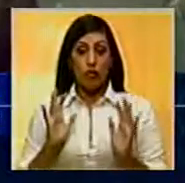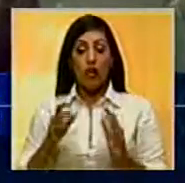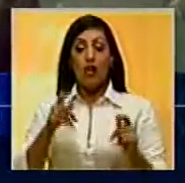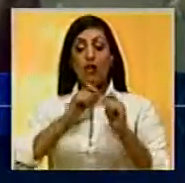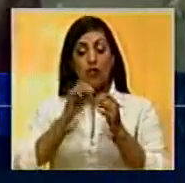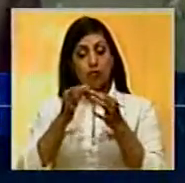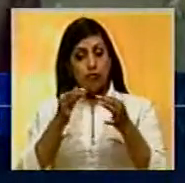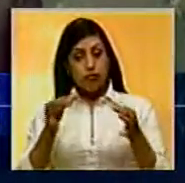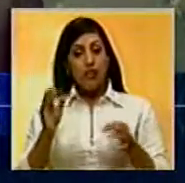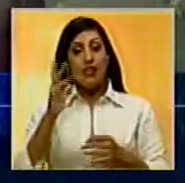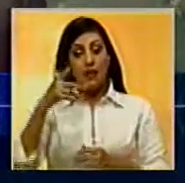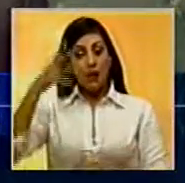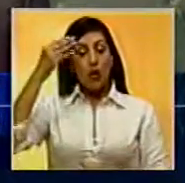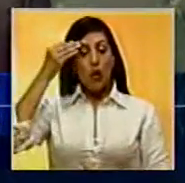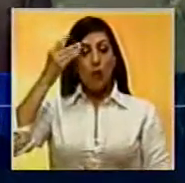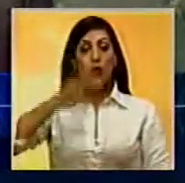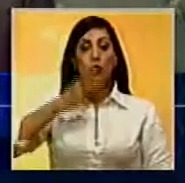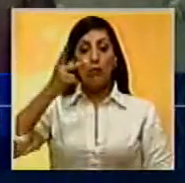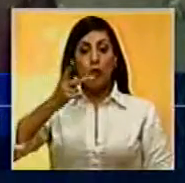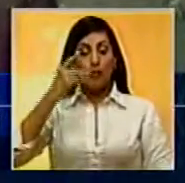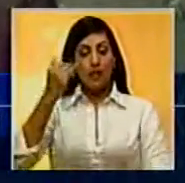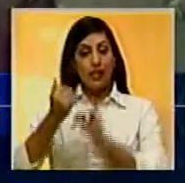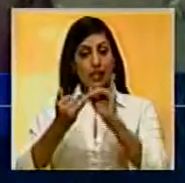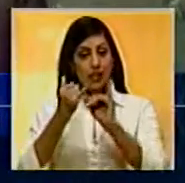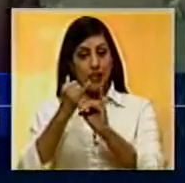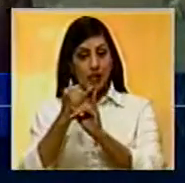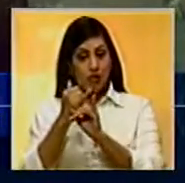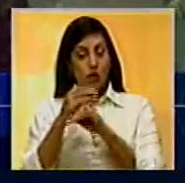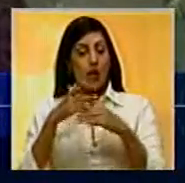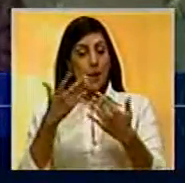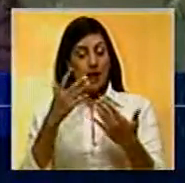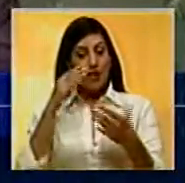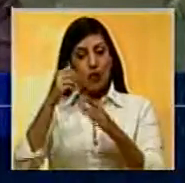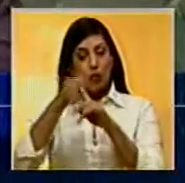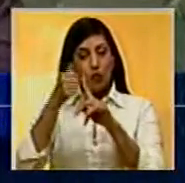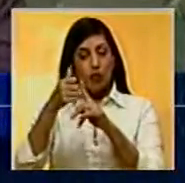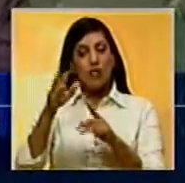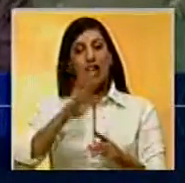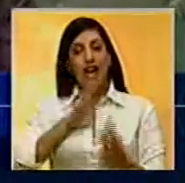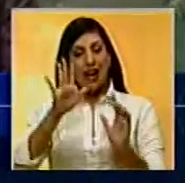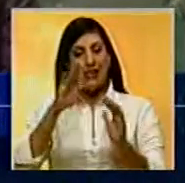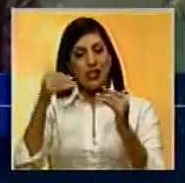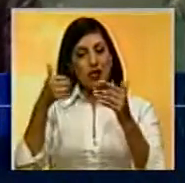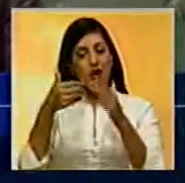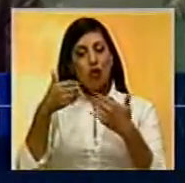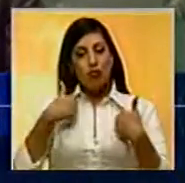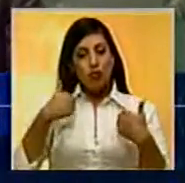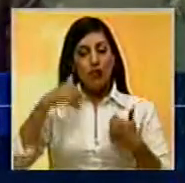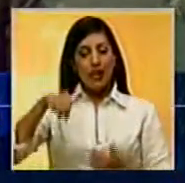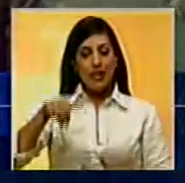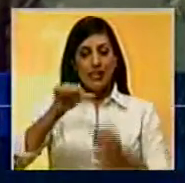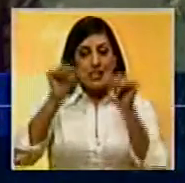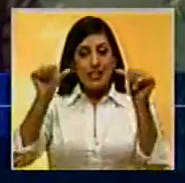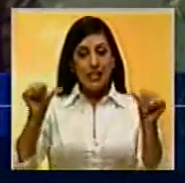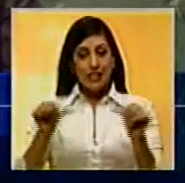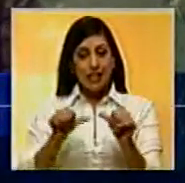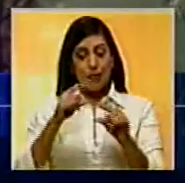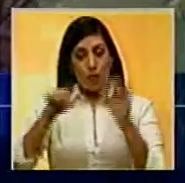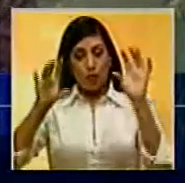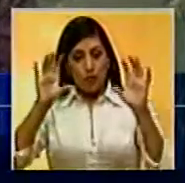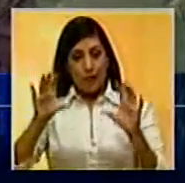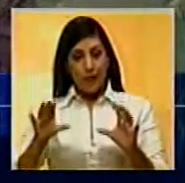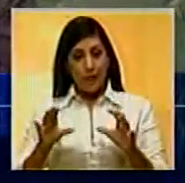dotes diplomáticas y comprensión de la política internacional para afrontar los apremiantes desafíos que hoy confronta el sistema multilateral.